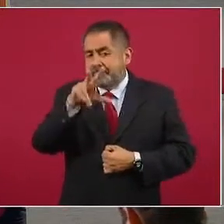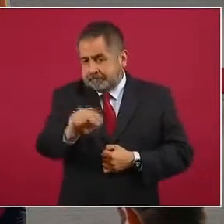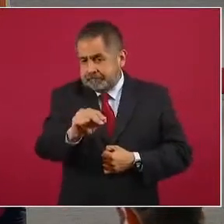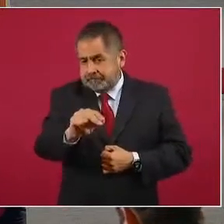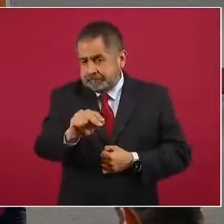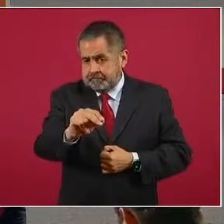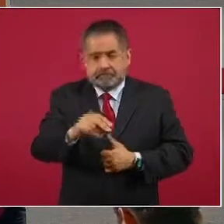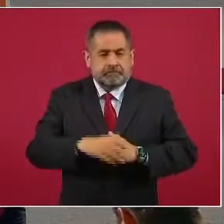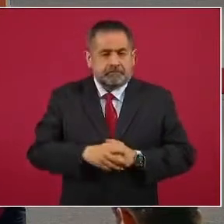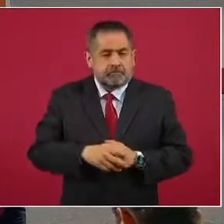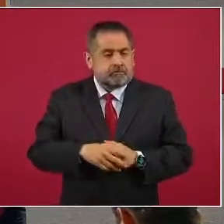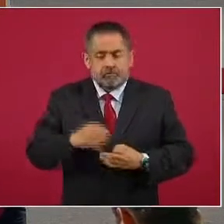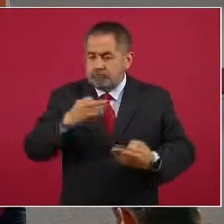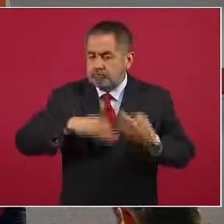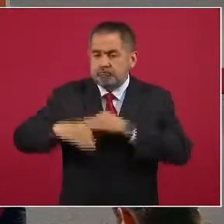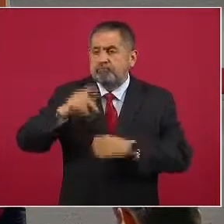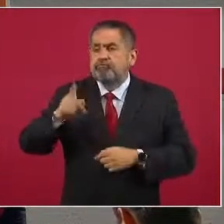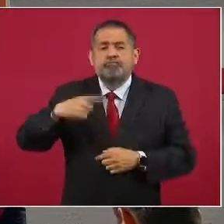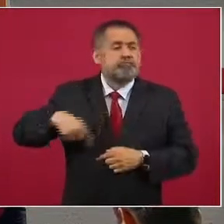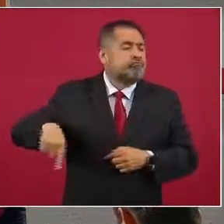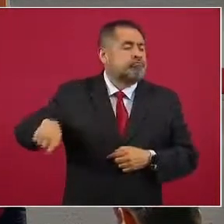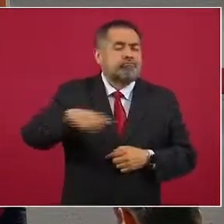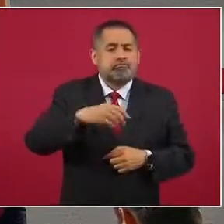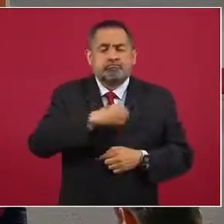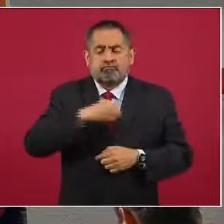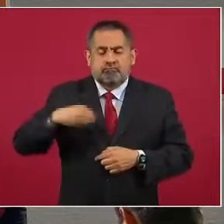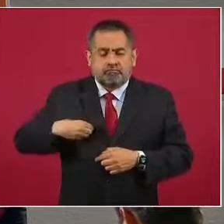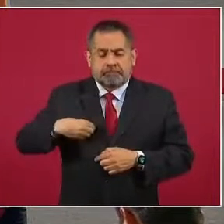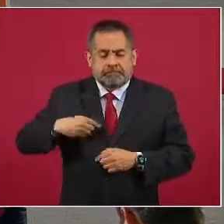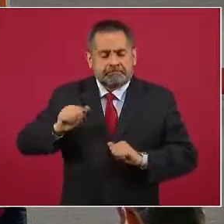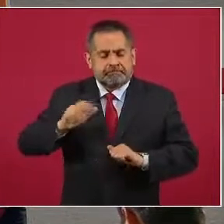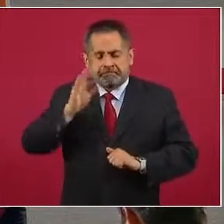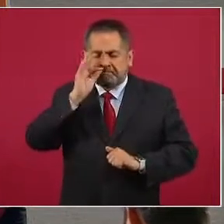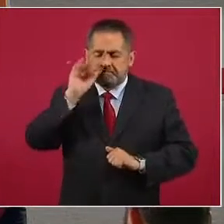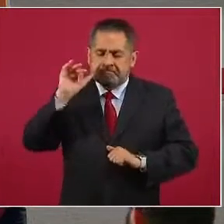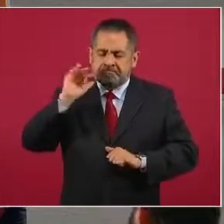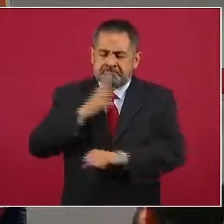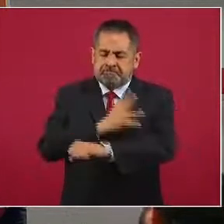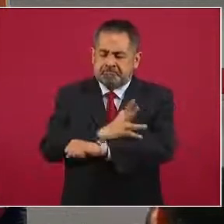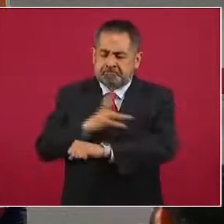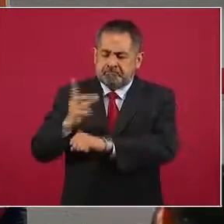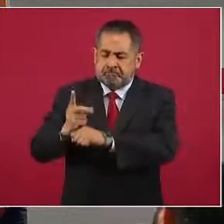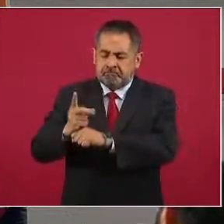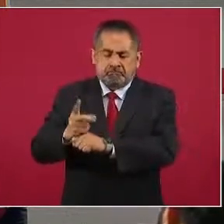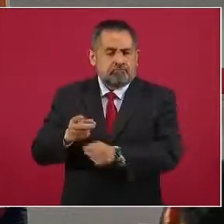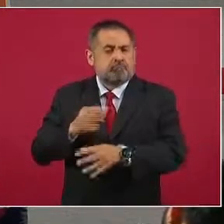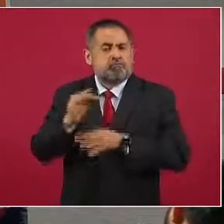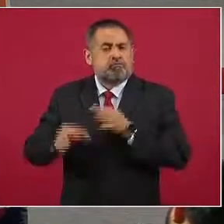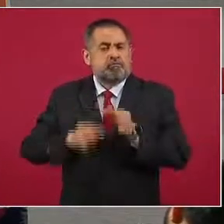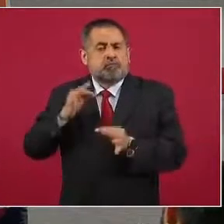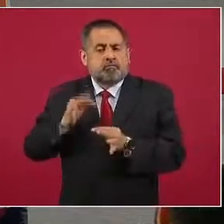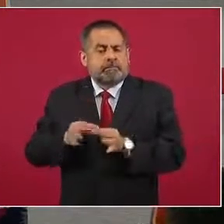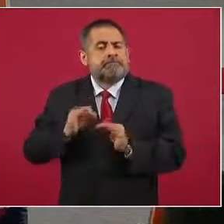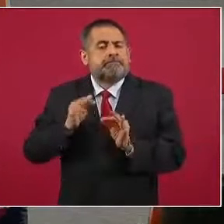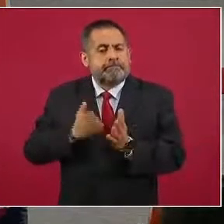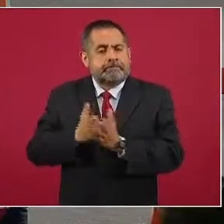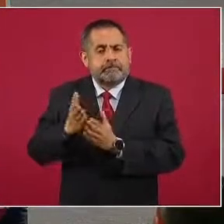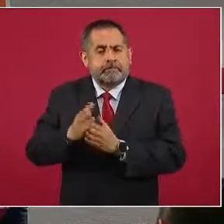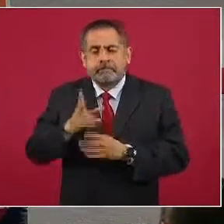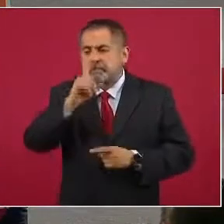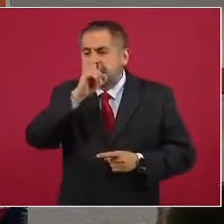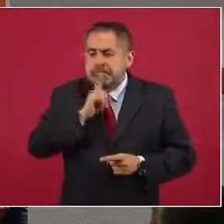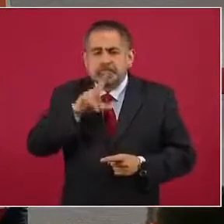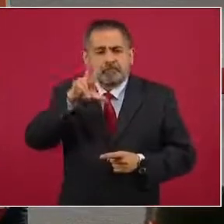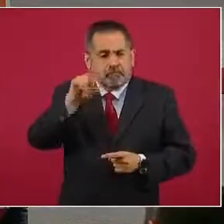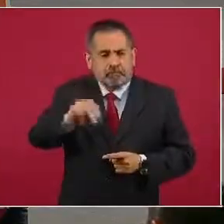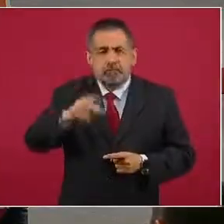Todos estamos obligados a honrar nuestra palabra y cumplir el compromiso de no mentir,